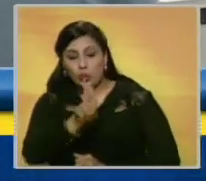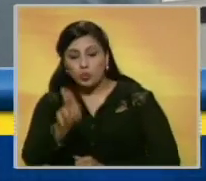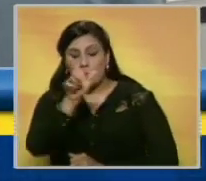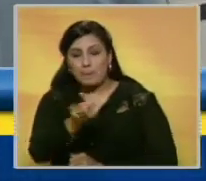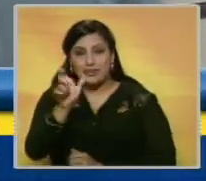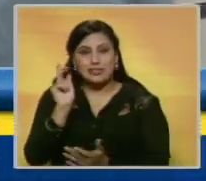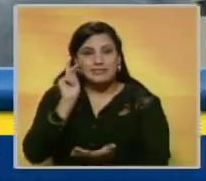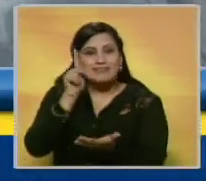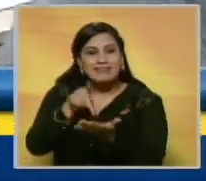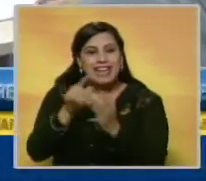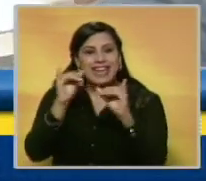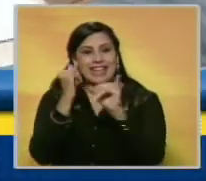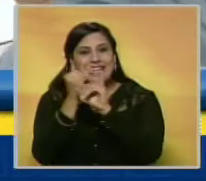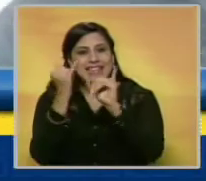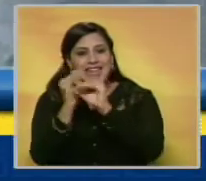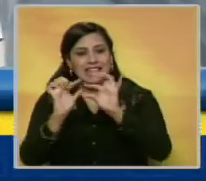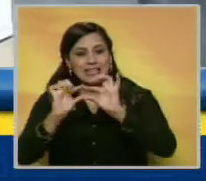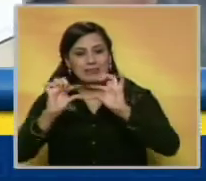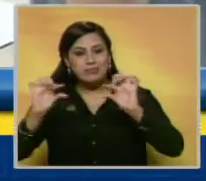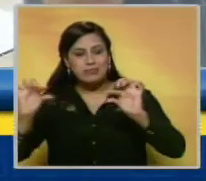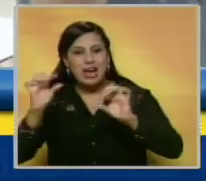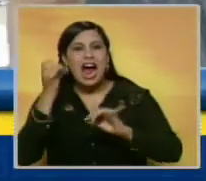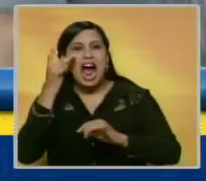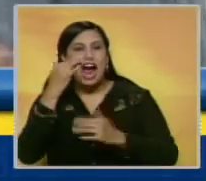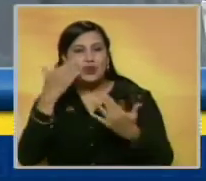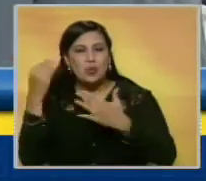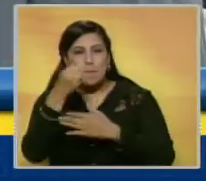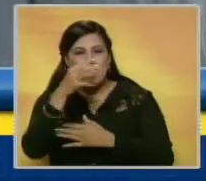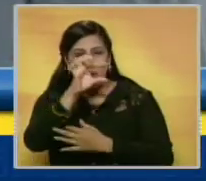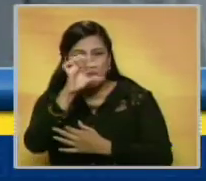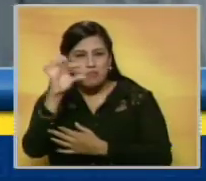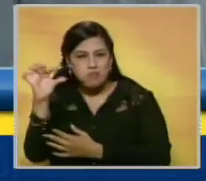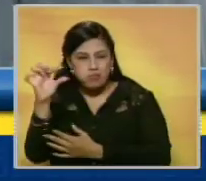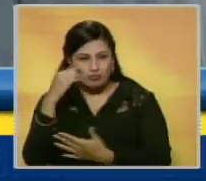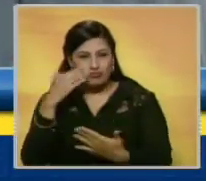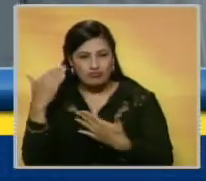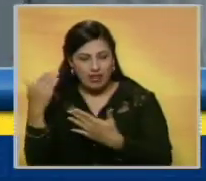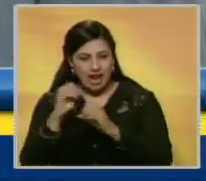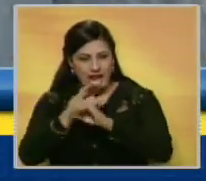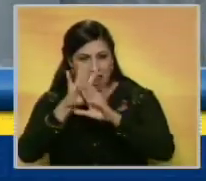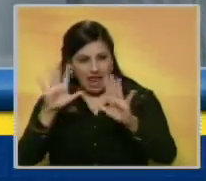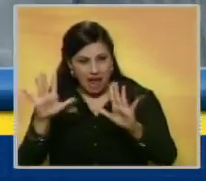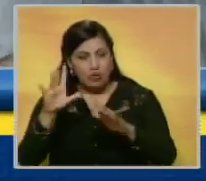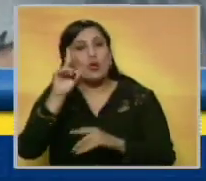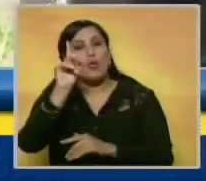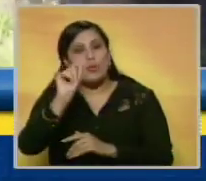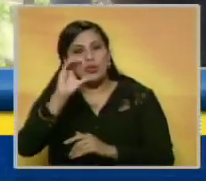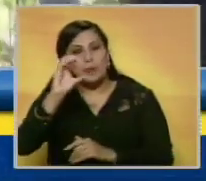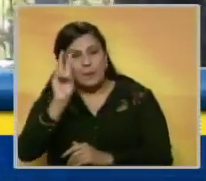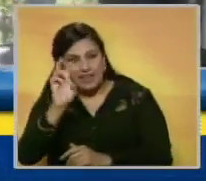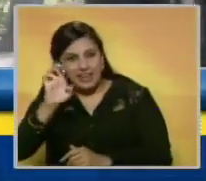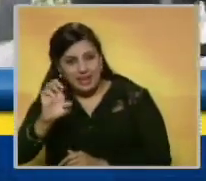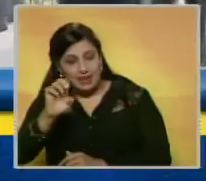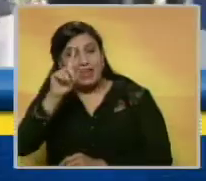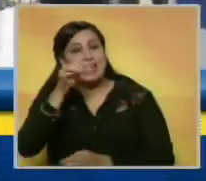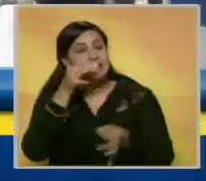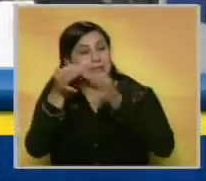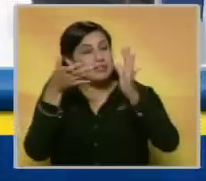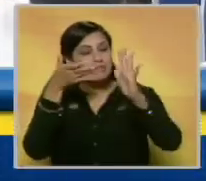deberán ingresar a la página web de la institución www.saime.gov.be,